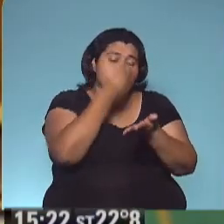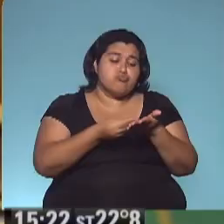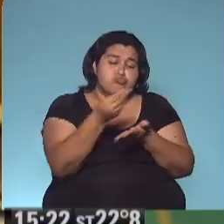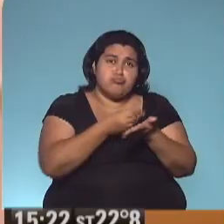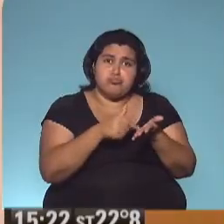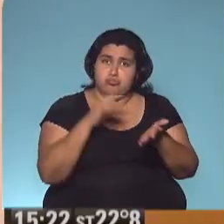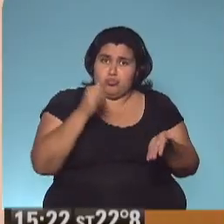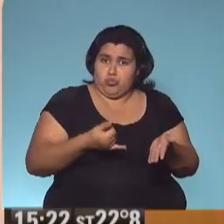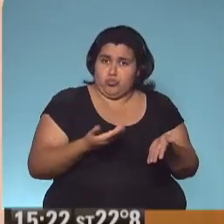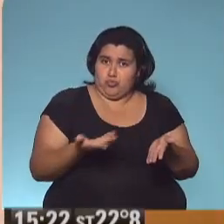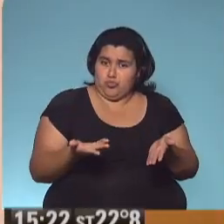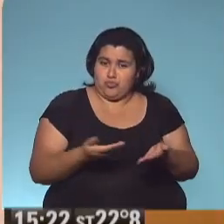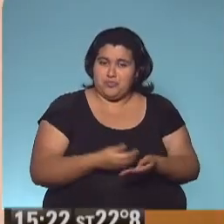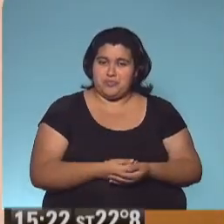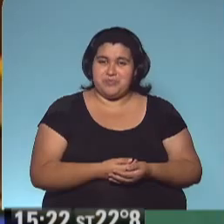dibujo.